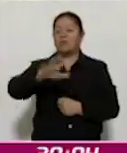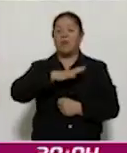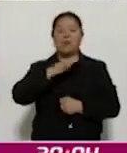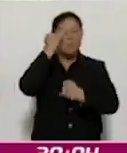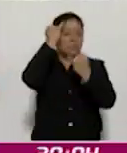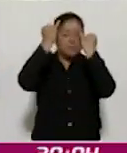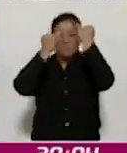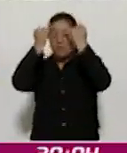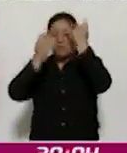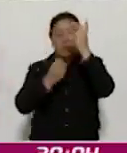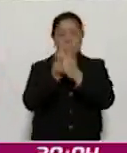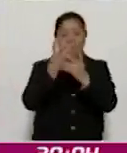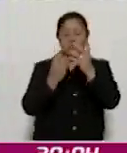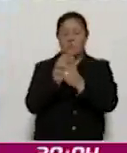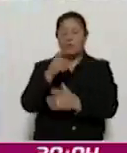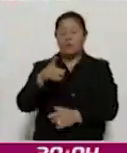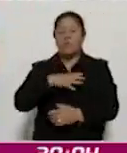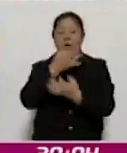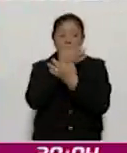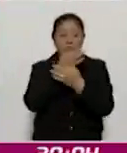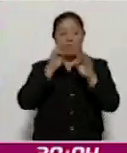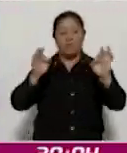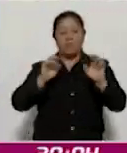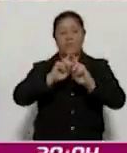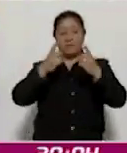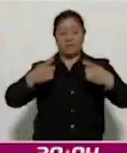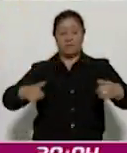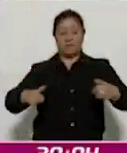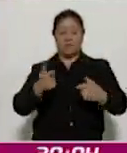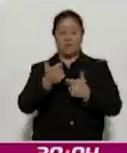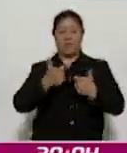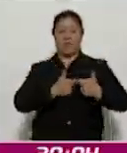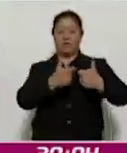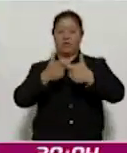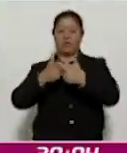innovación y a su vez promover el desarrollo económico en la entidad.